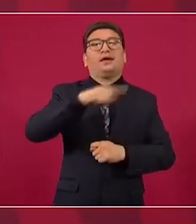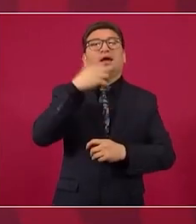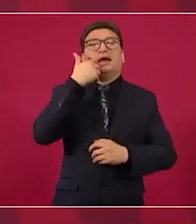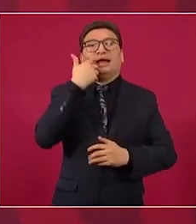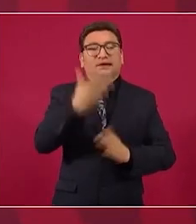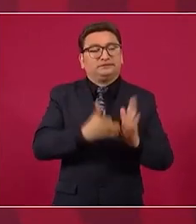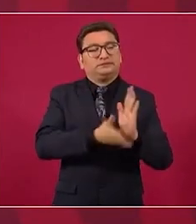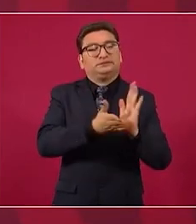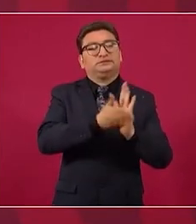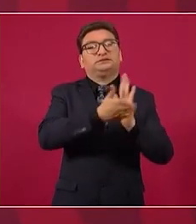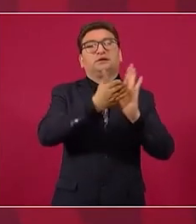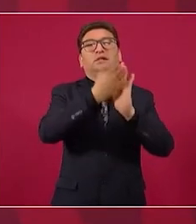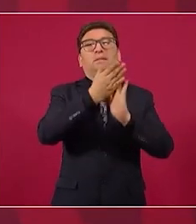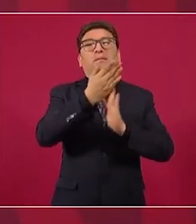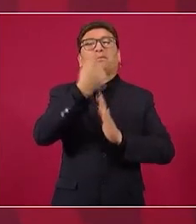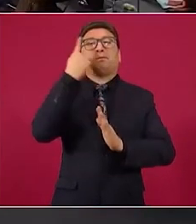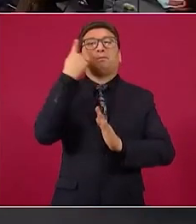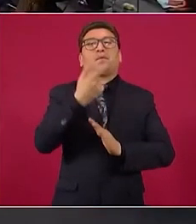por el dinero